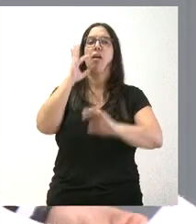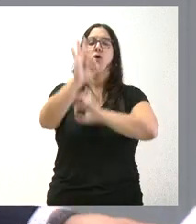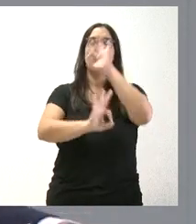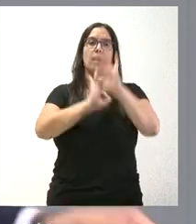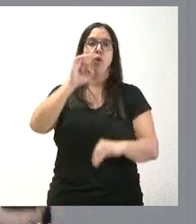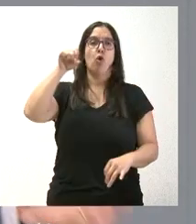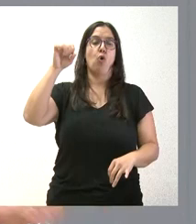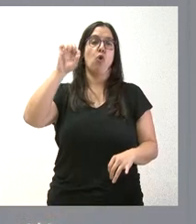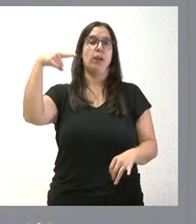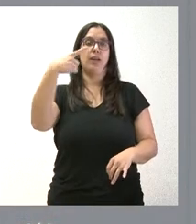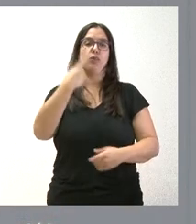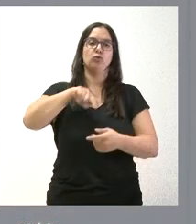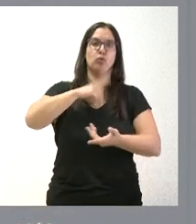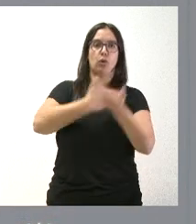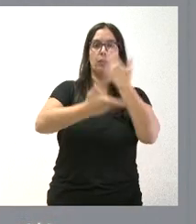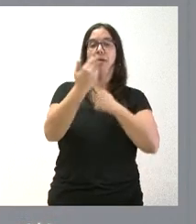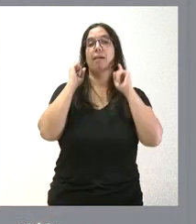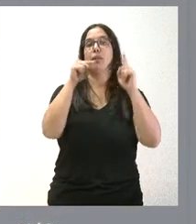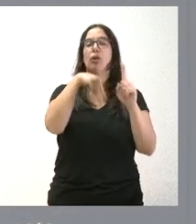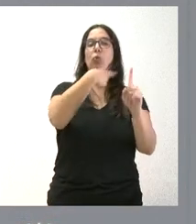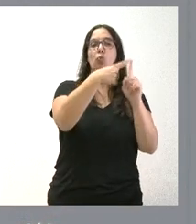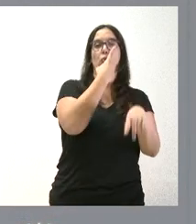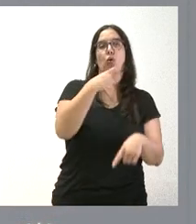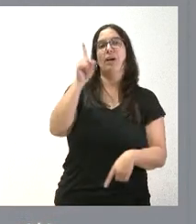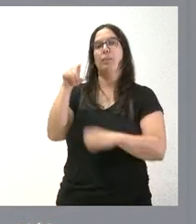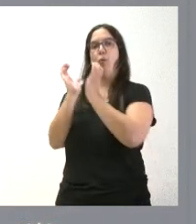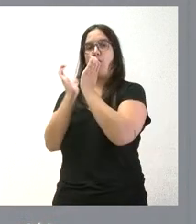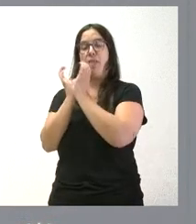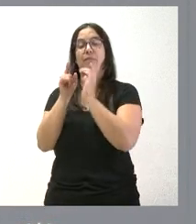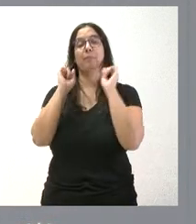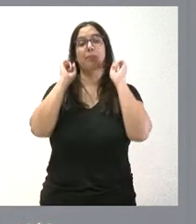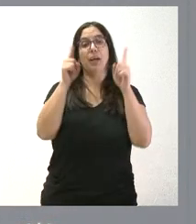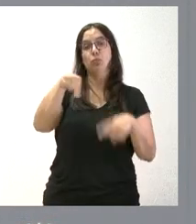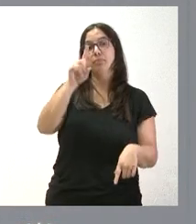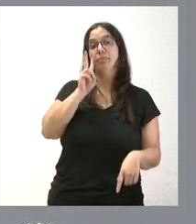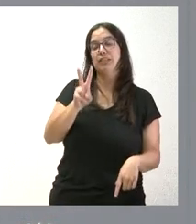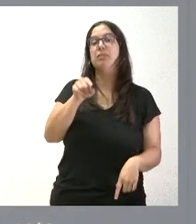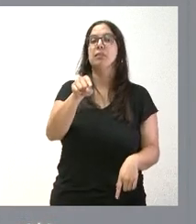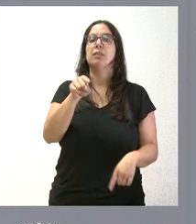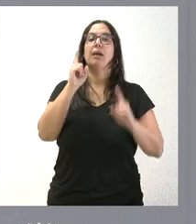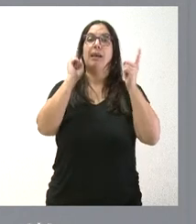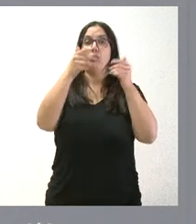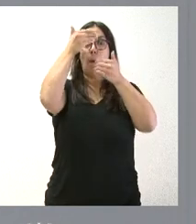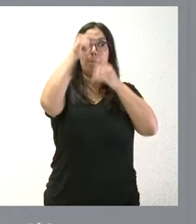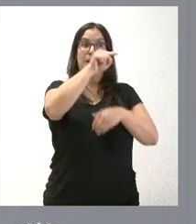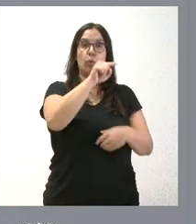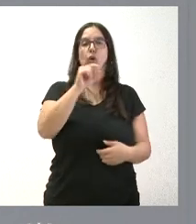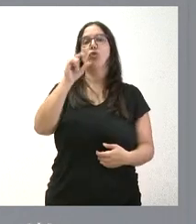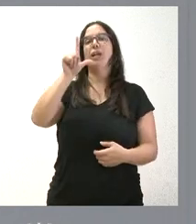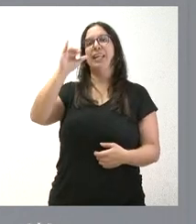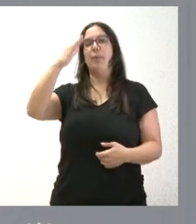gubernamentales con las que cooperamos, en este caso Cruz Roja y UNICEF, y en este caso, como ustedes han visto, el caso de Marruecos y de